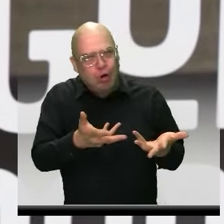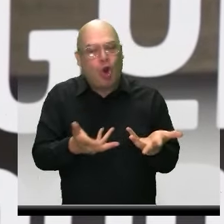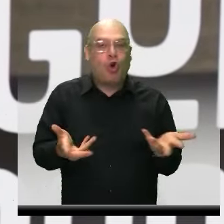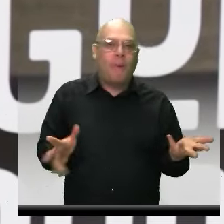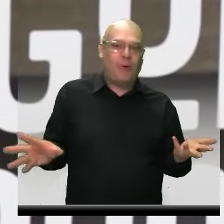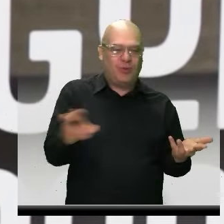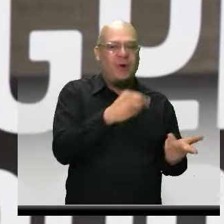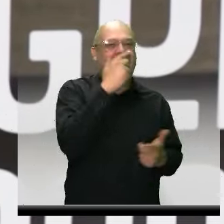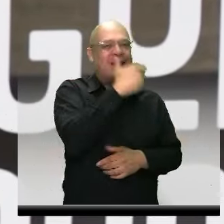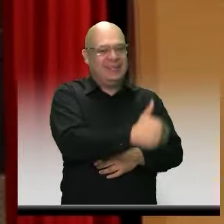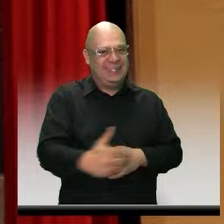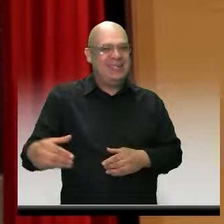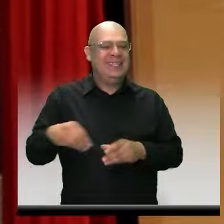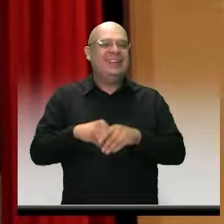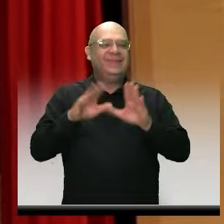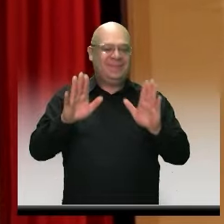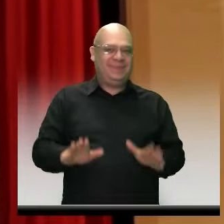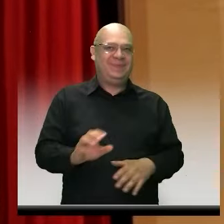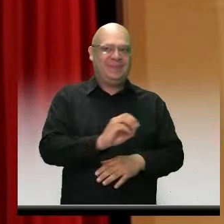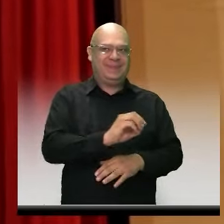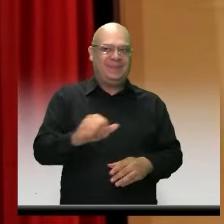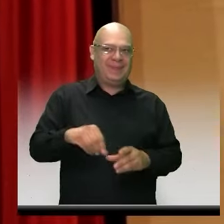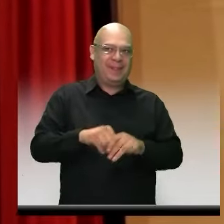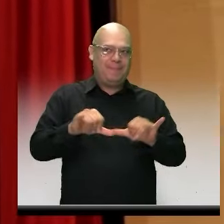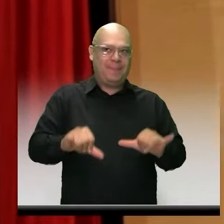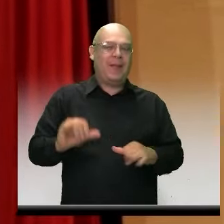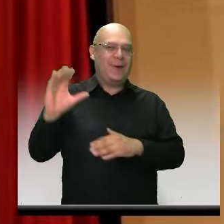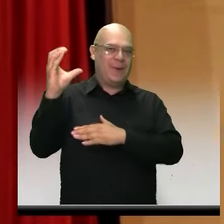niños y para todas las niñas del país.